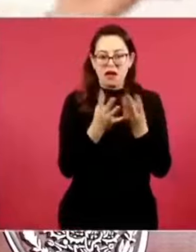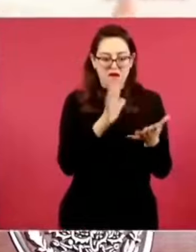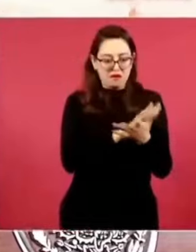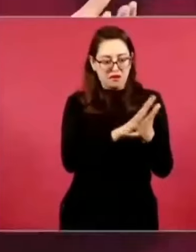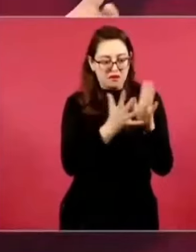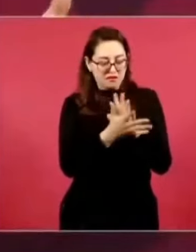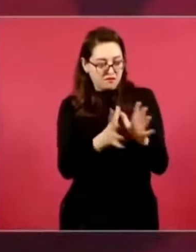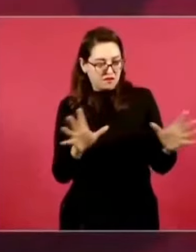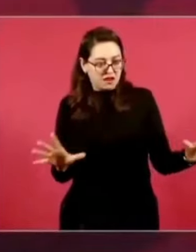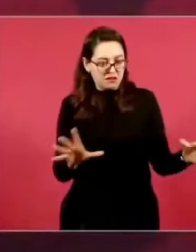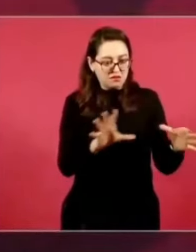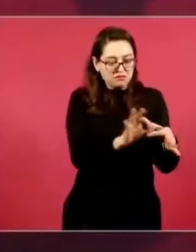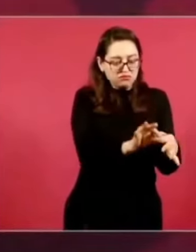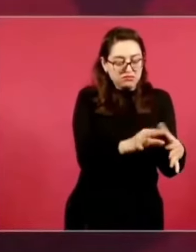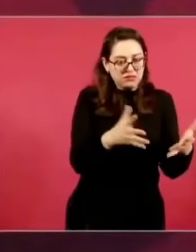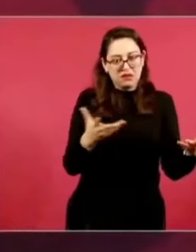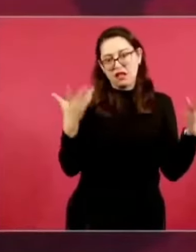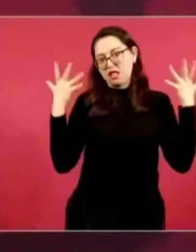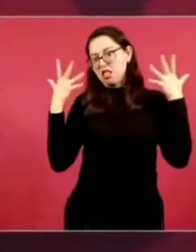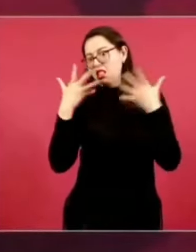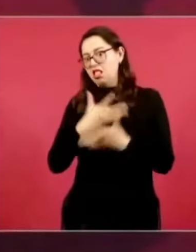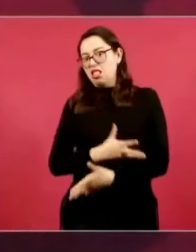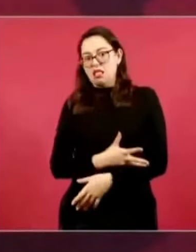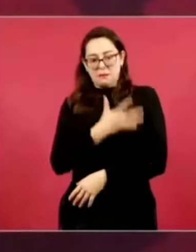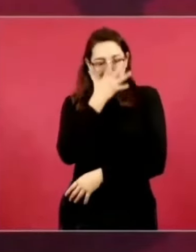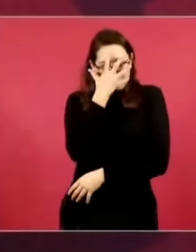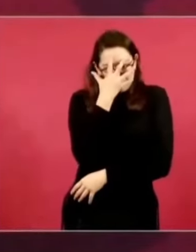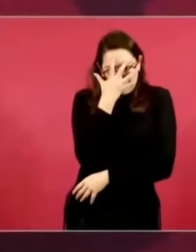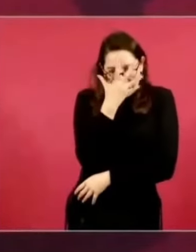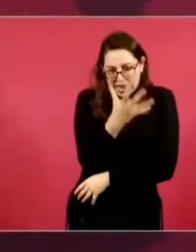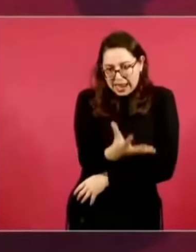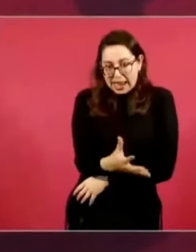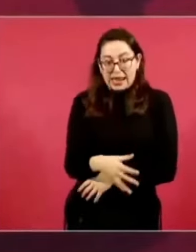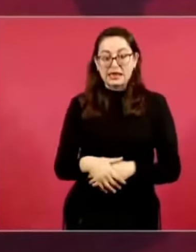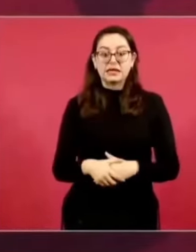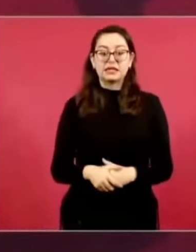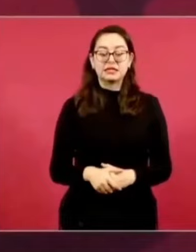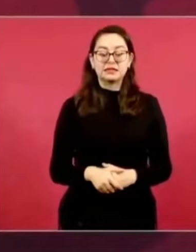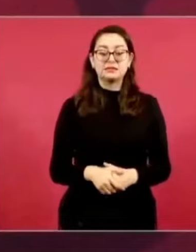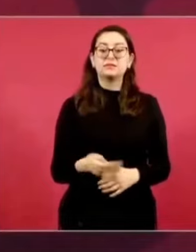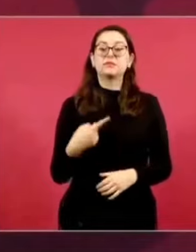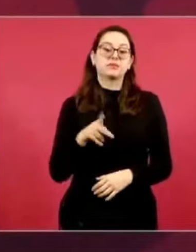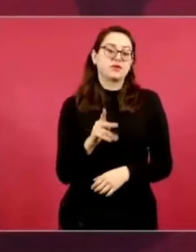la delincuencia, pues eso ya no hay,